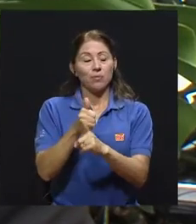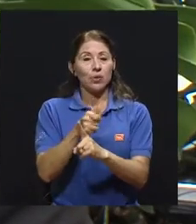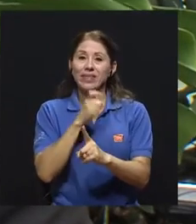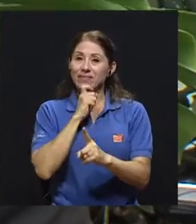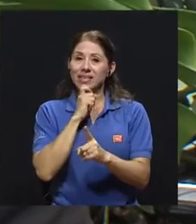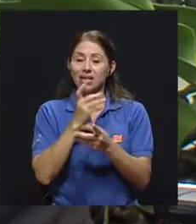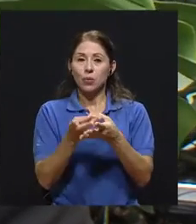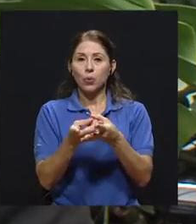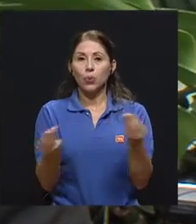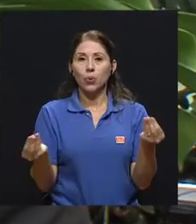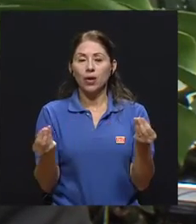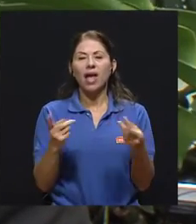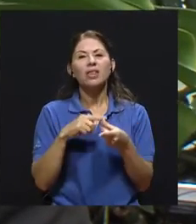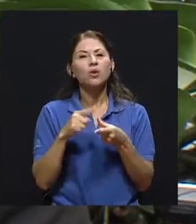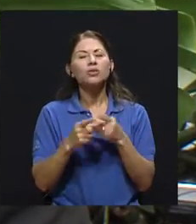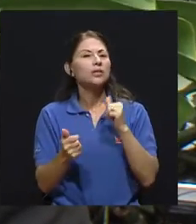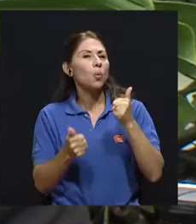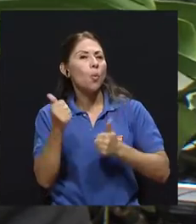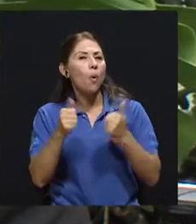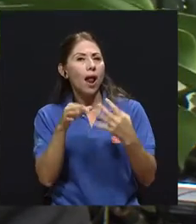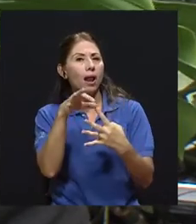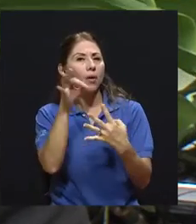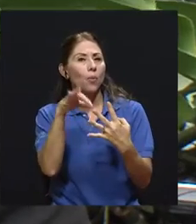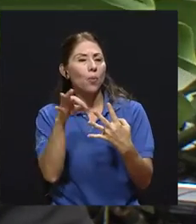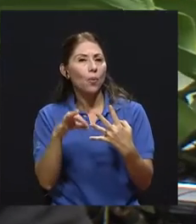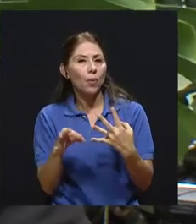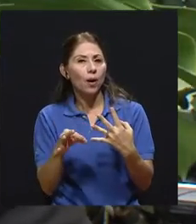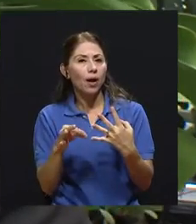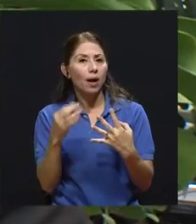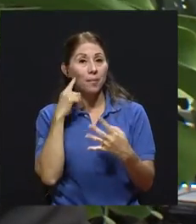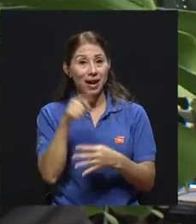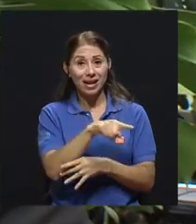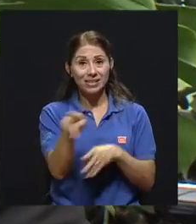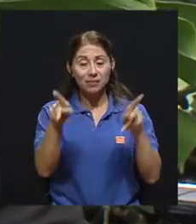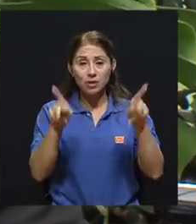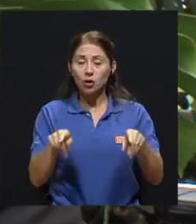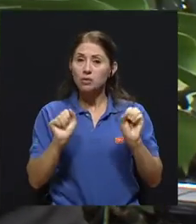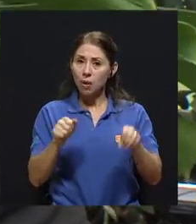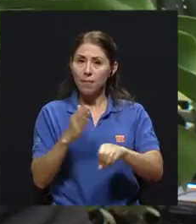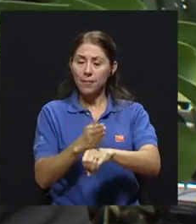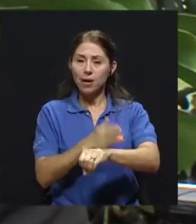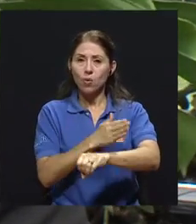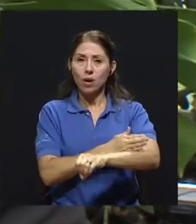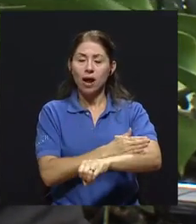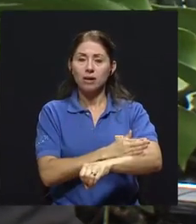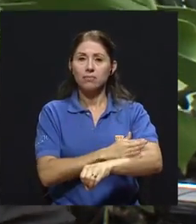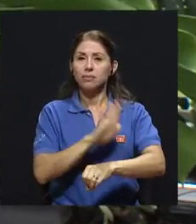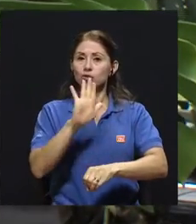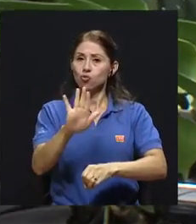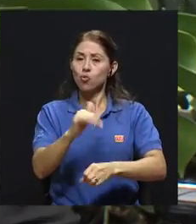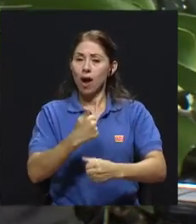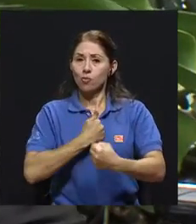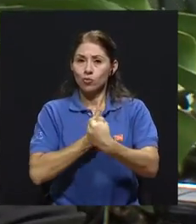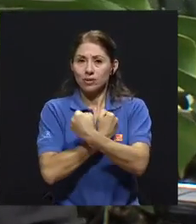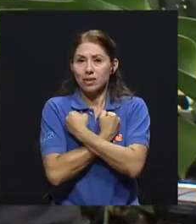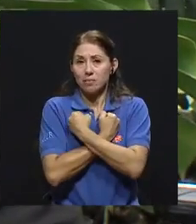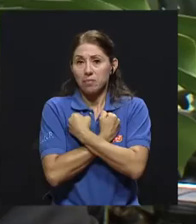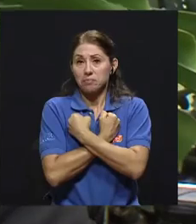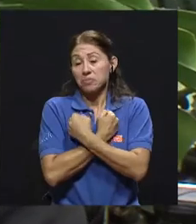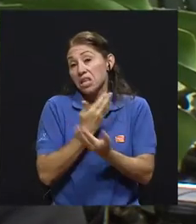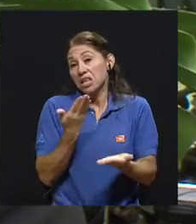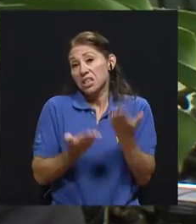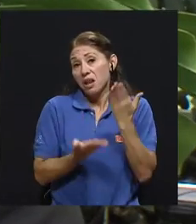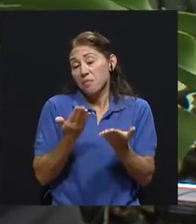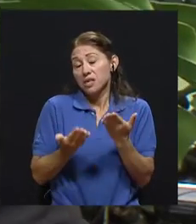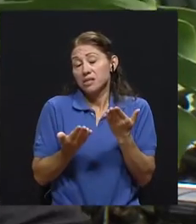encontrar como alternativas para este tipo de personas para tratar de mejorar esos aspectos de autoestima y que pronto les pueda servir